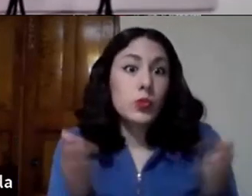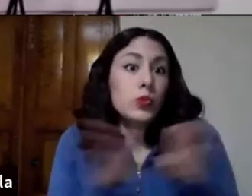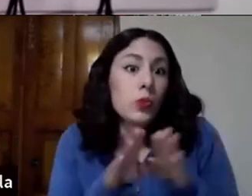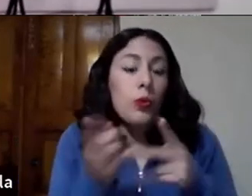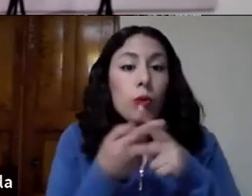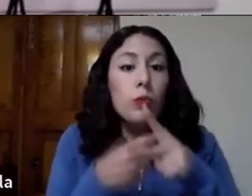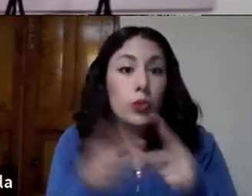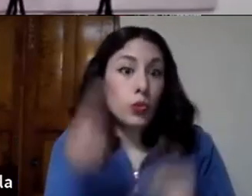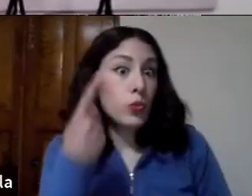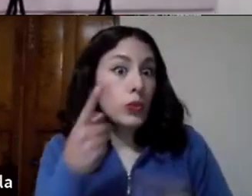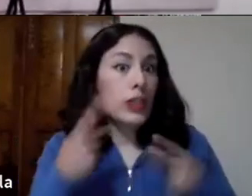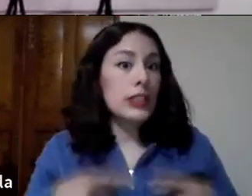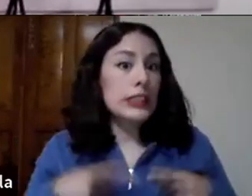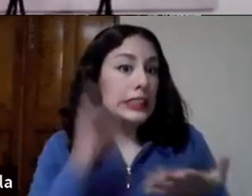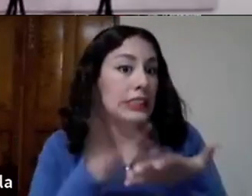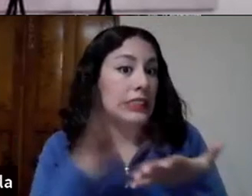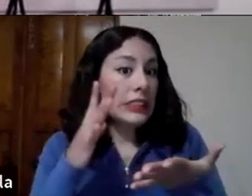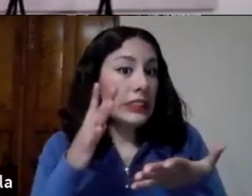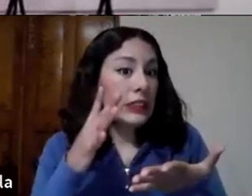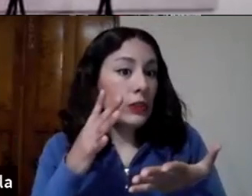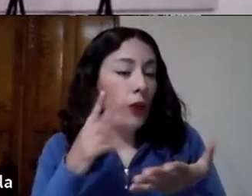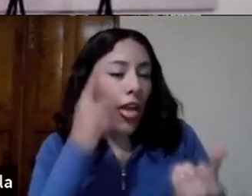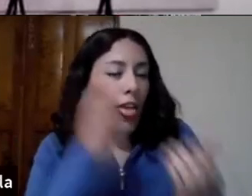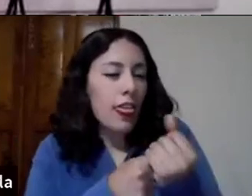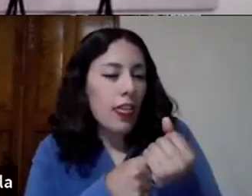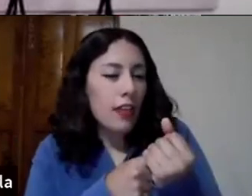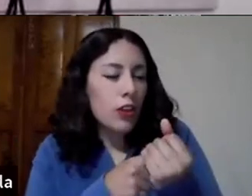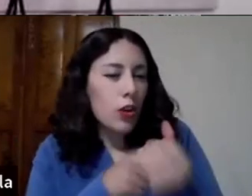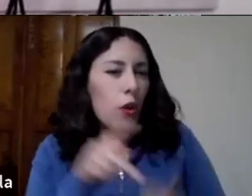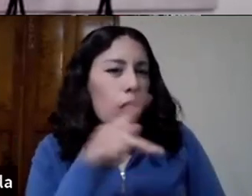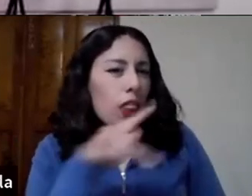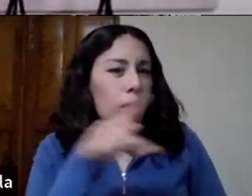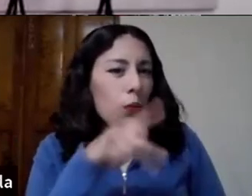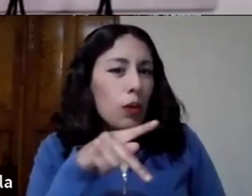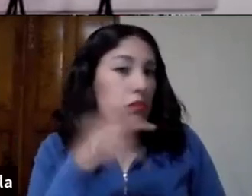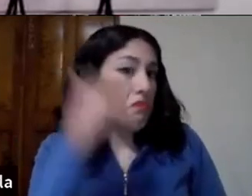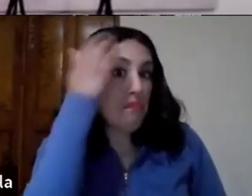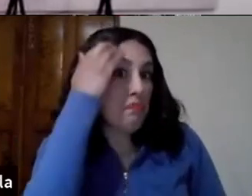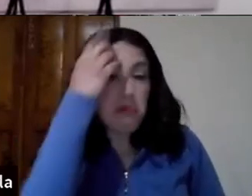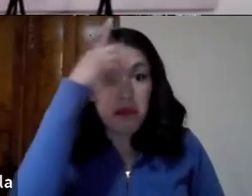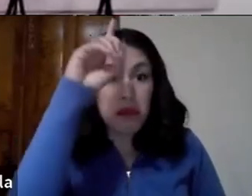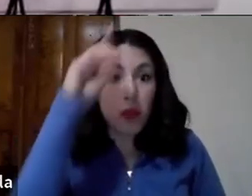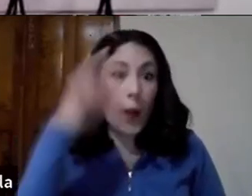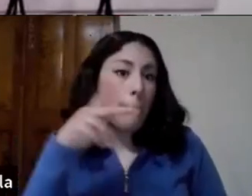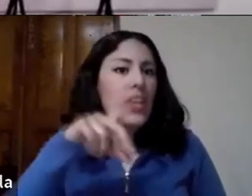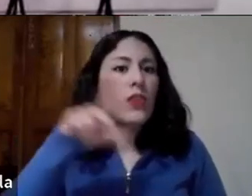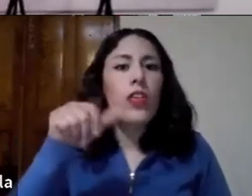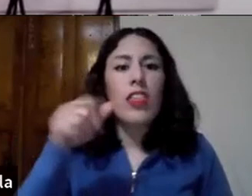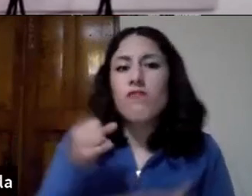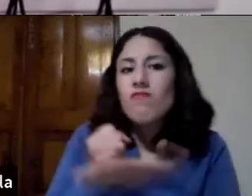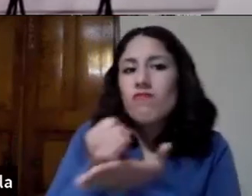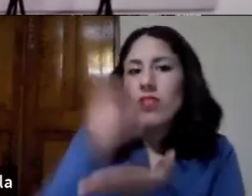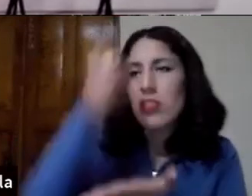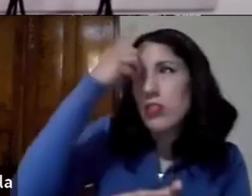en medio de un pueblo que no conocía a Dios y Dios decide comenzar la historia de la